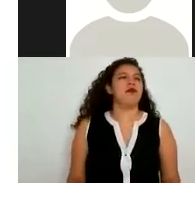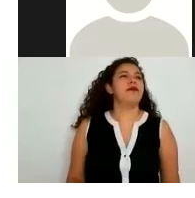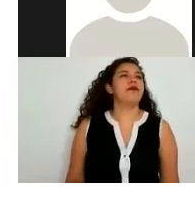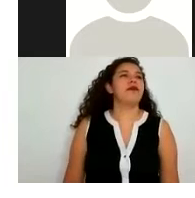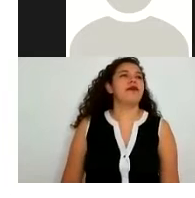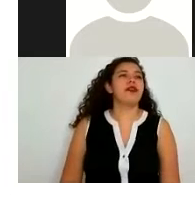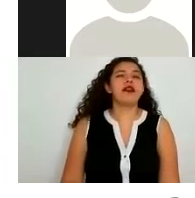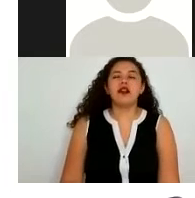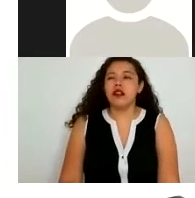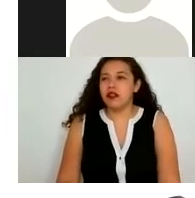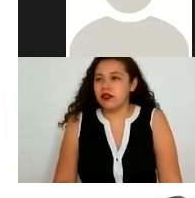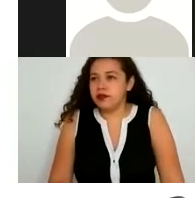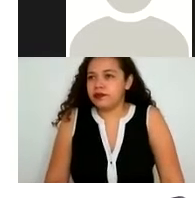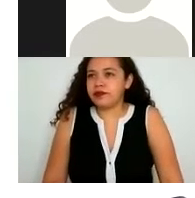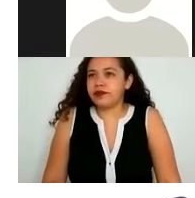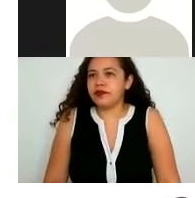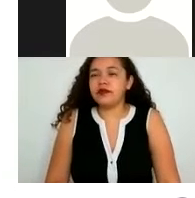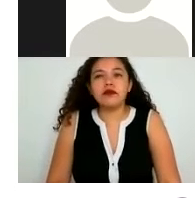no sé si tengan alguna otra duda